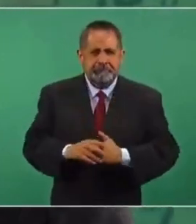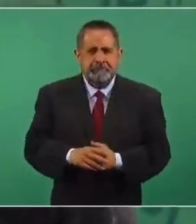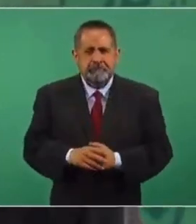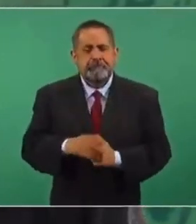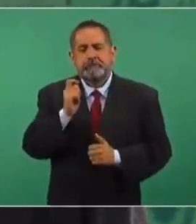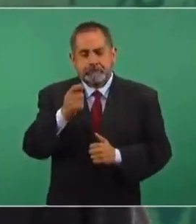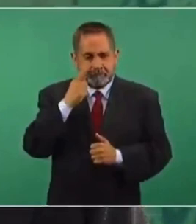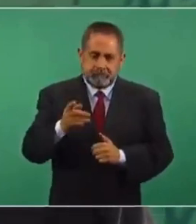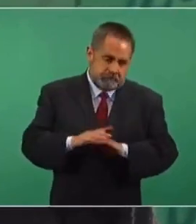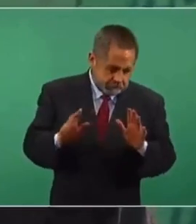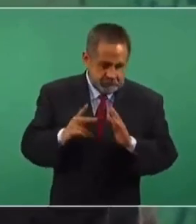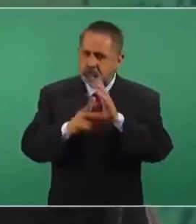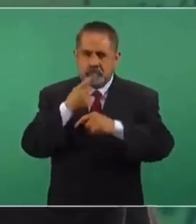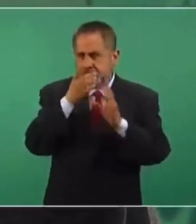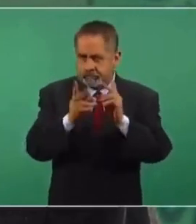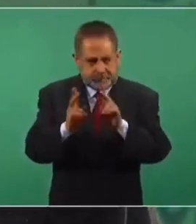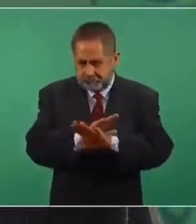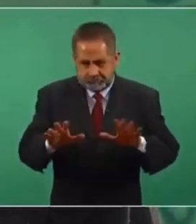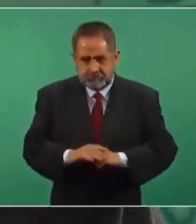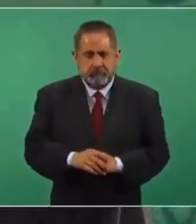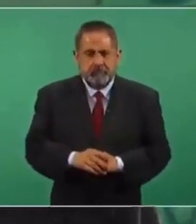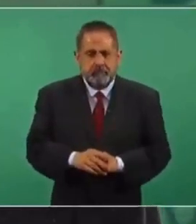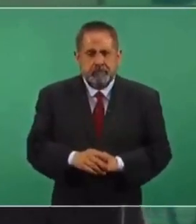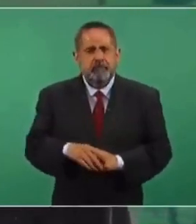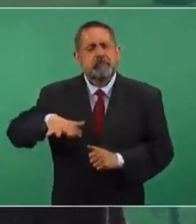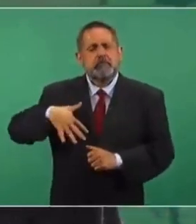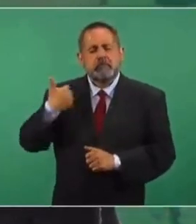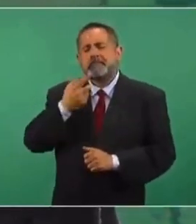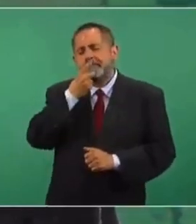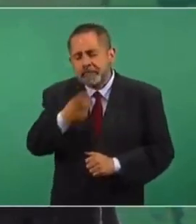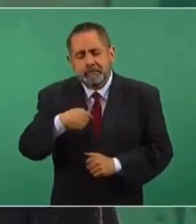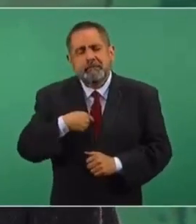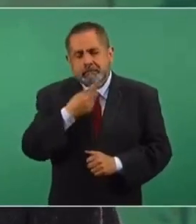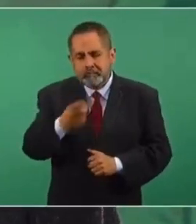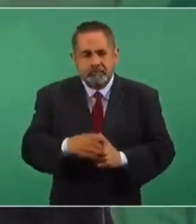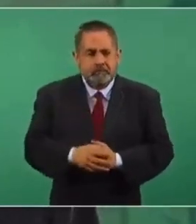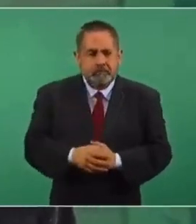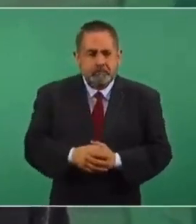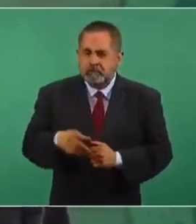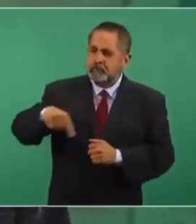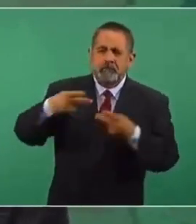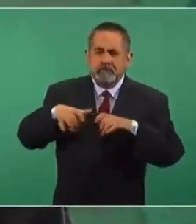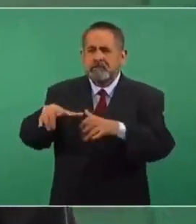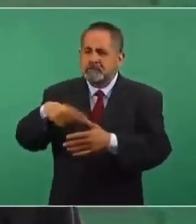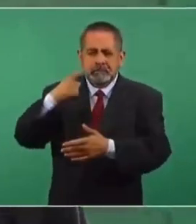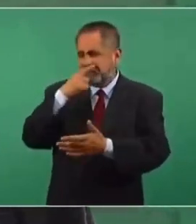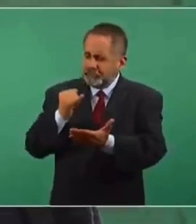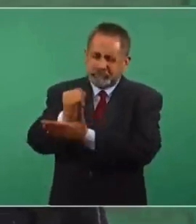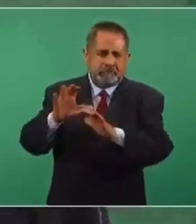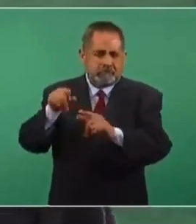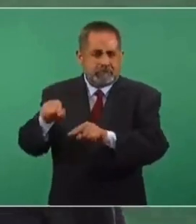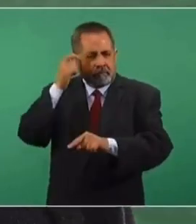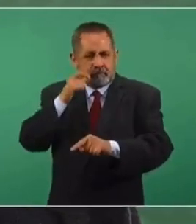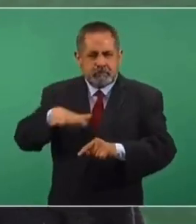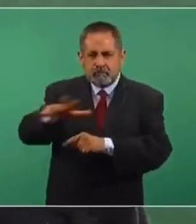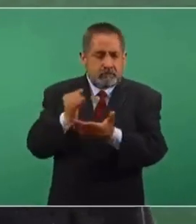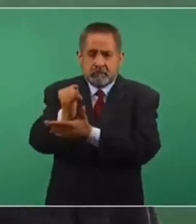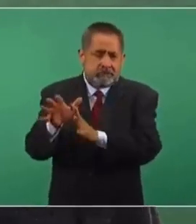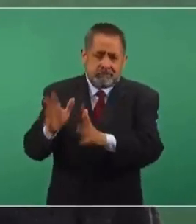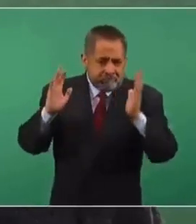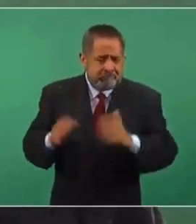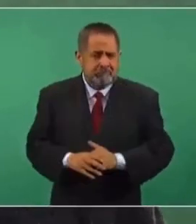en este caso, que ya no lo voy a volver a tratar, ¿qué fue lo que dije desde el principio? Que decida el pueblo de Guerrero,